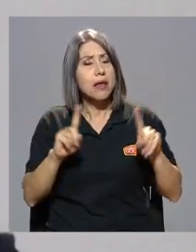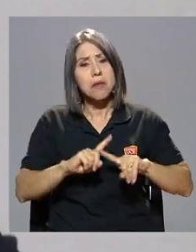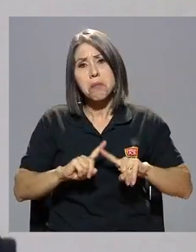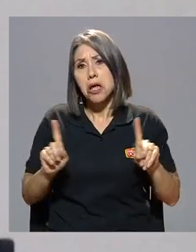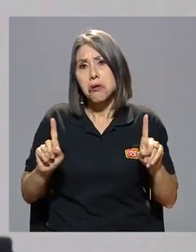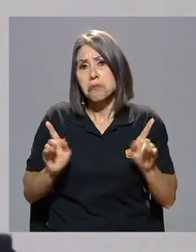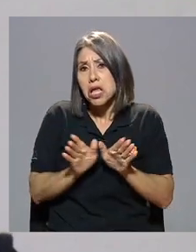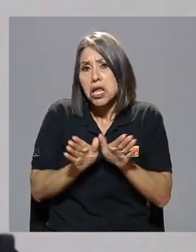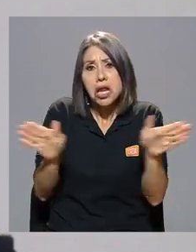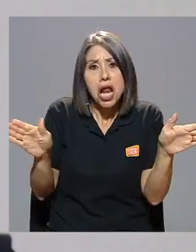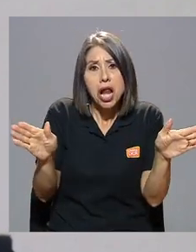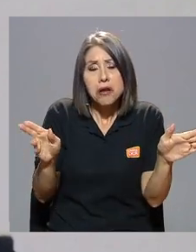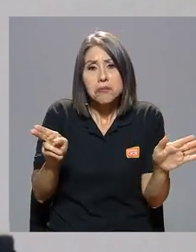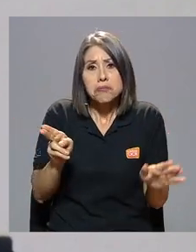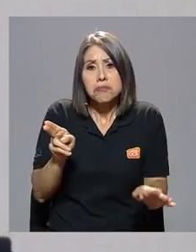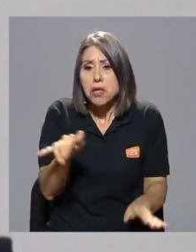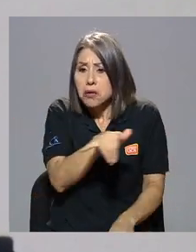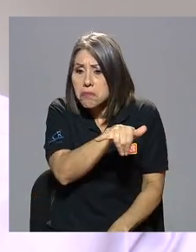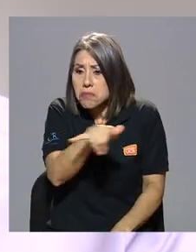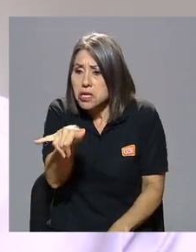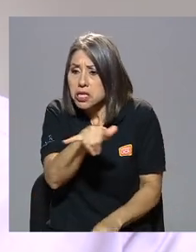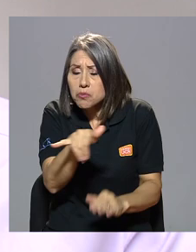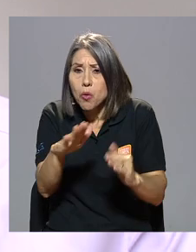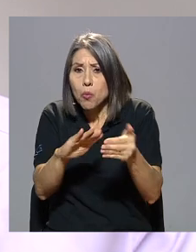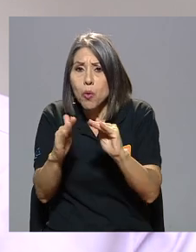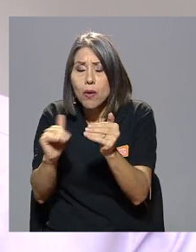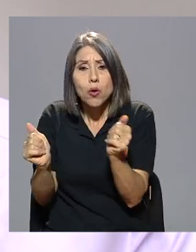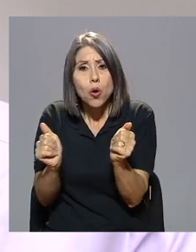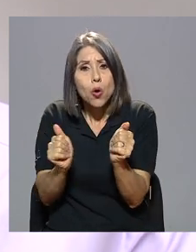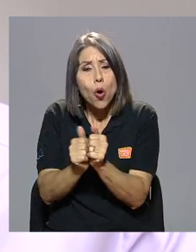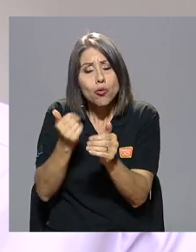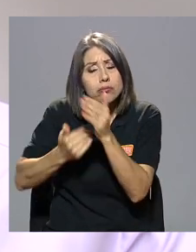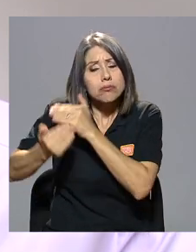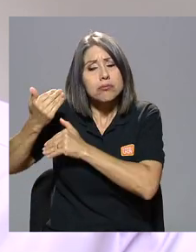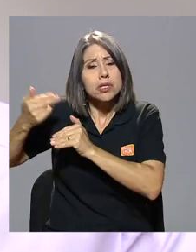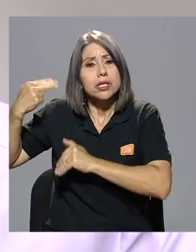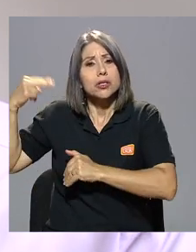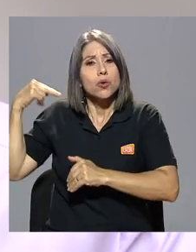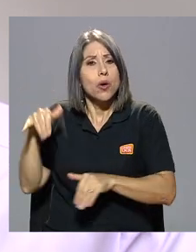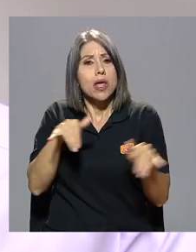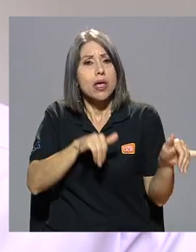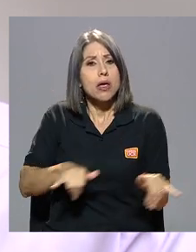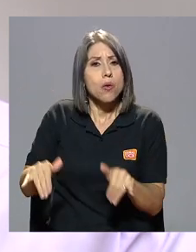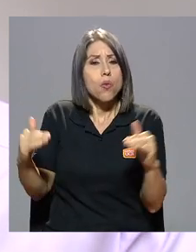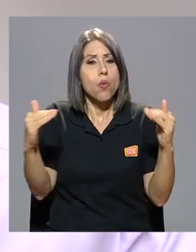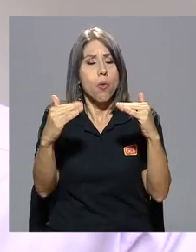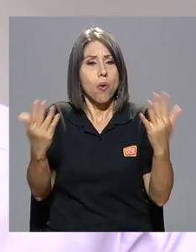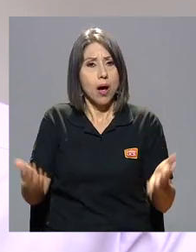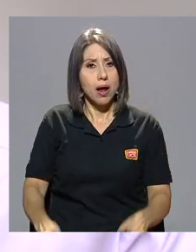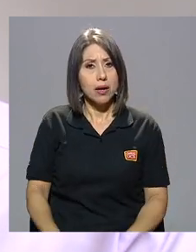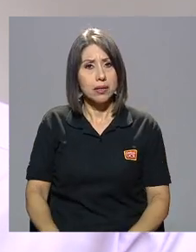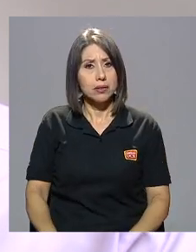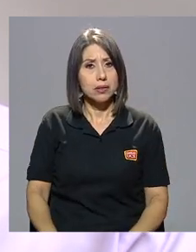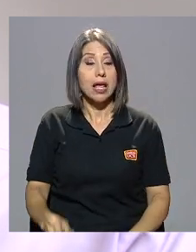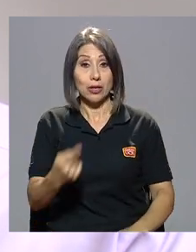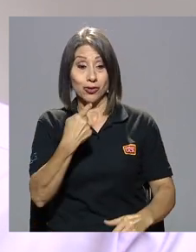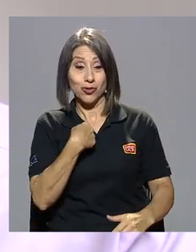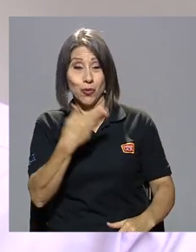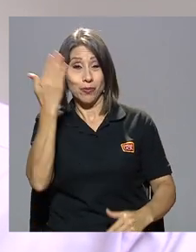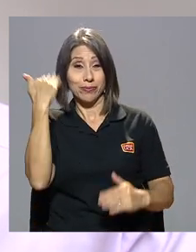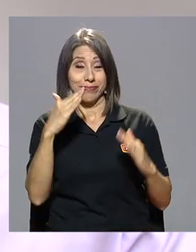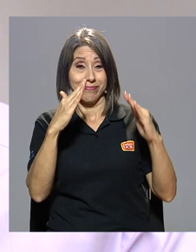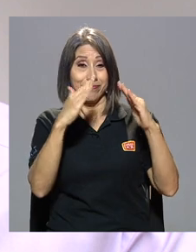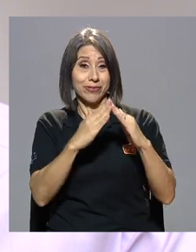pero pero en general el mismo pueblo con raíces históricas iguales además entonces haber